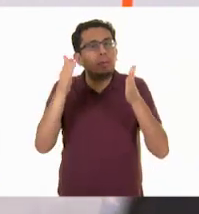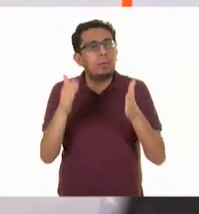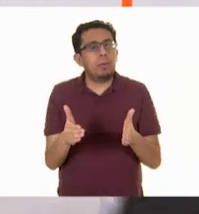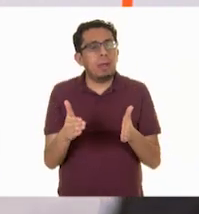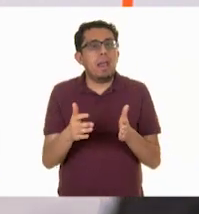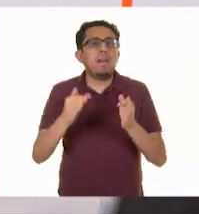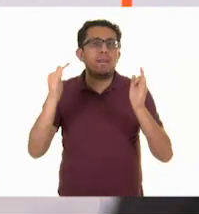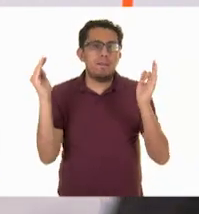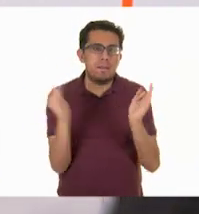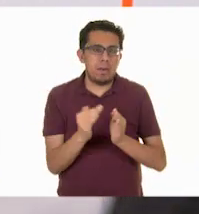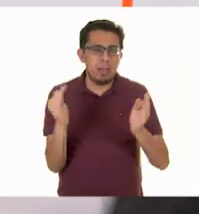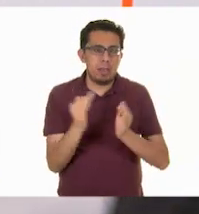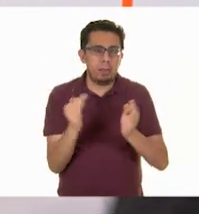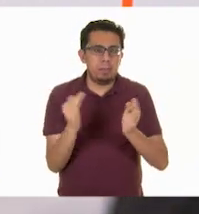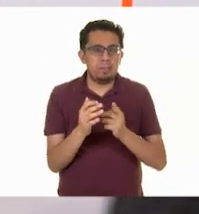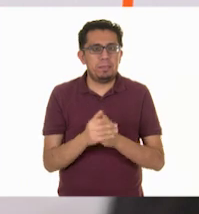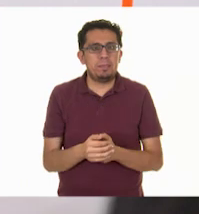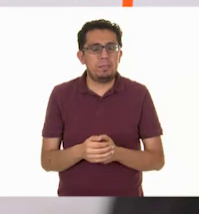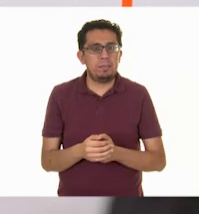durante